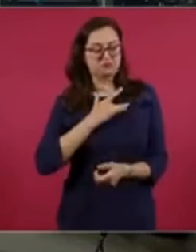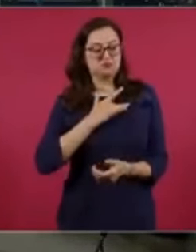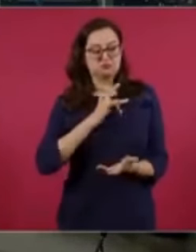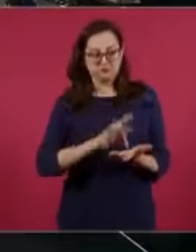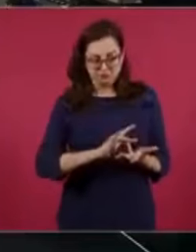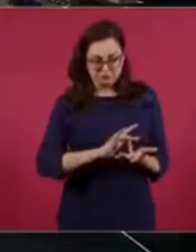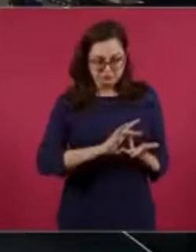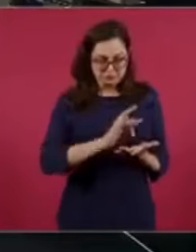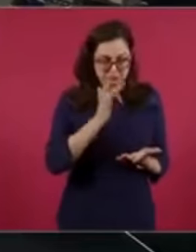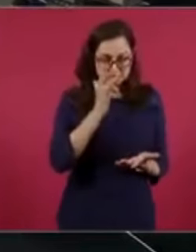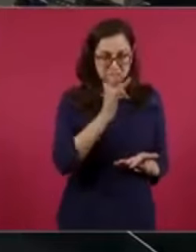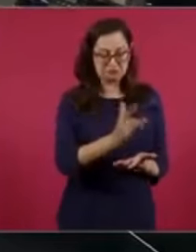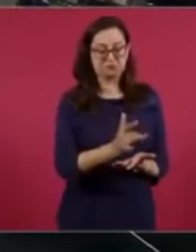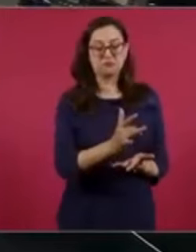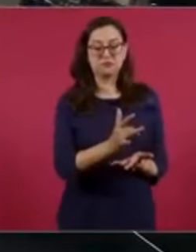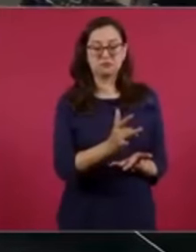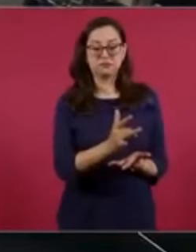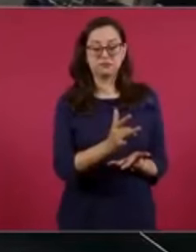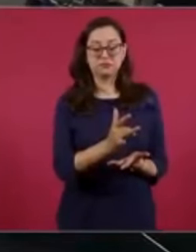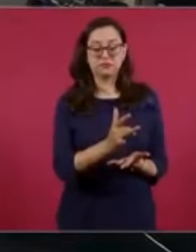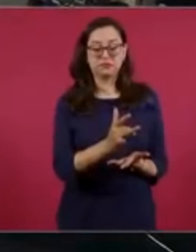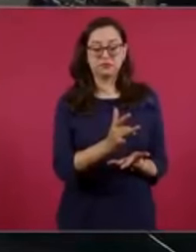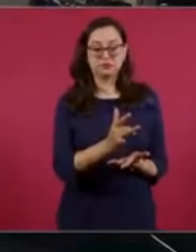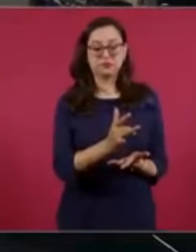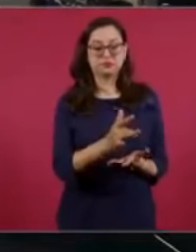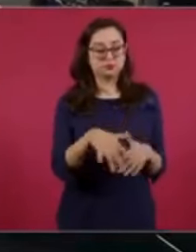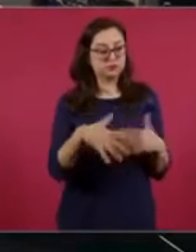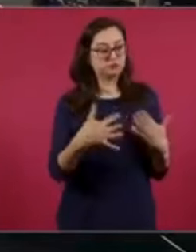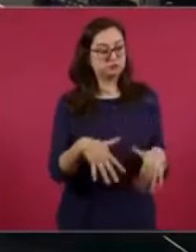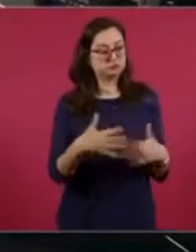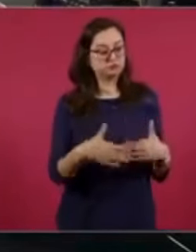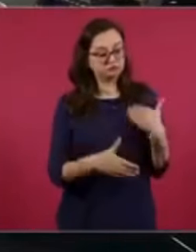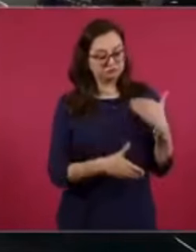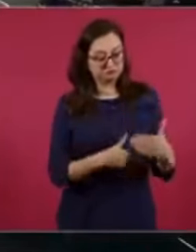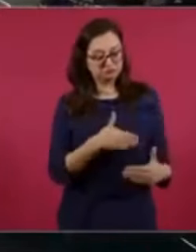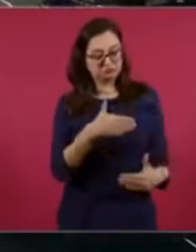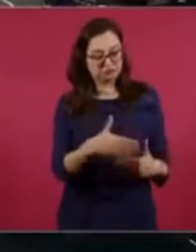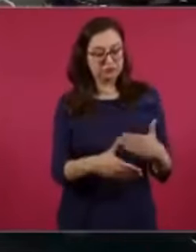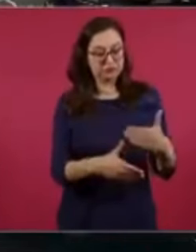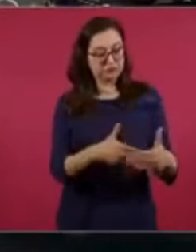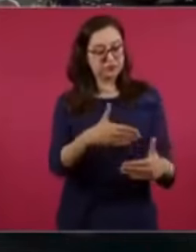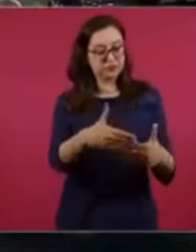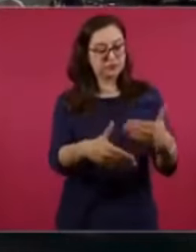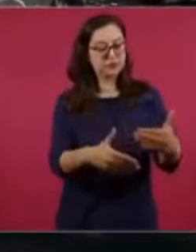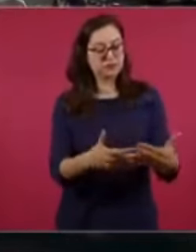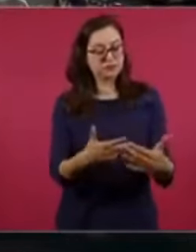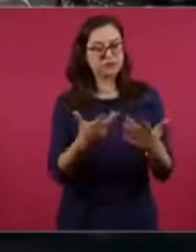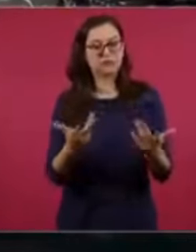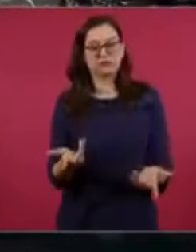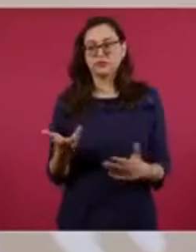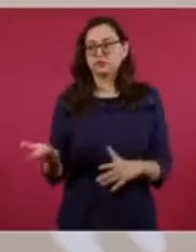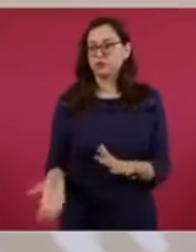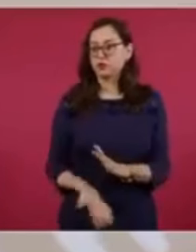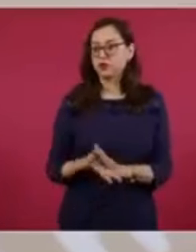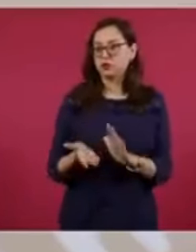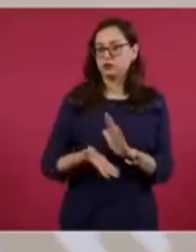el avance que se tiene en las obras,